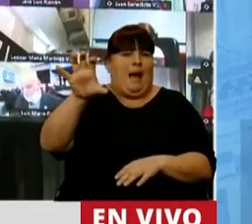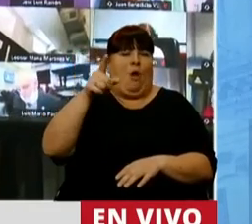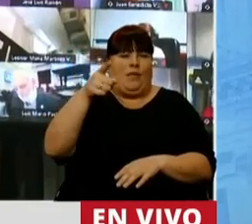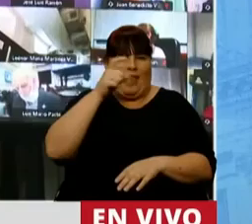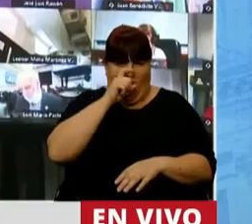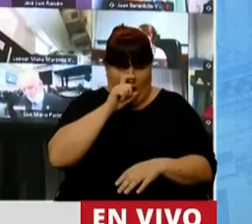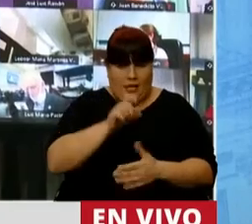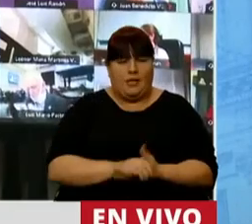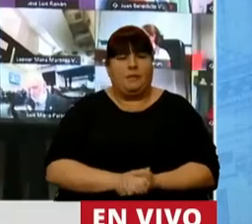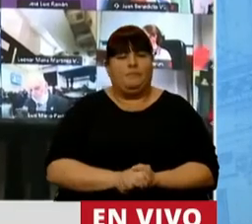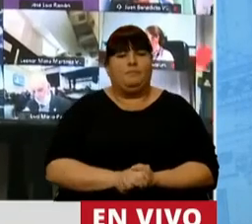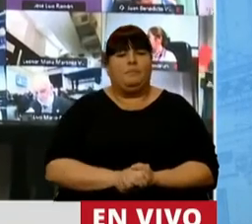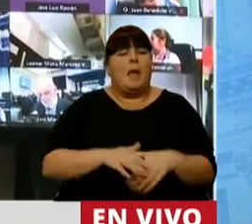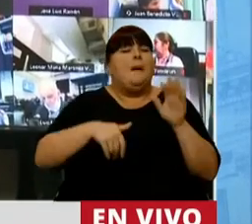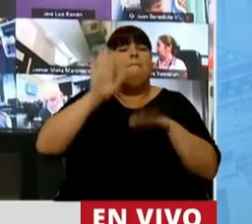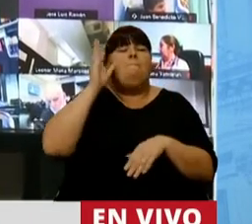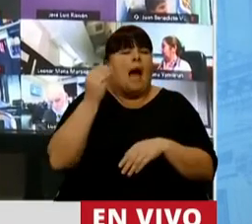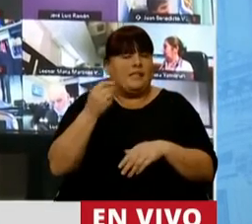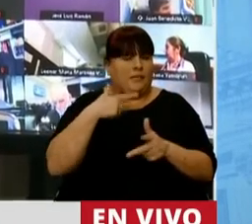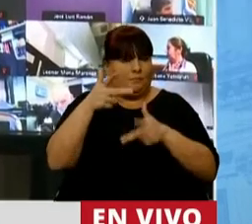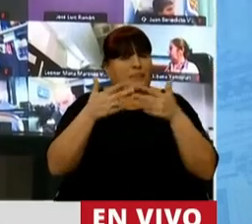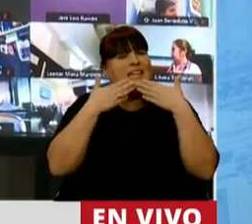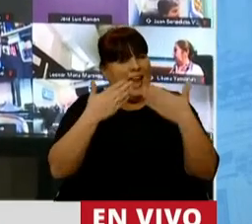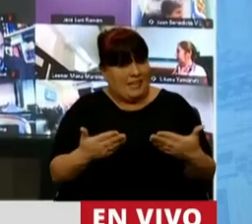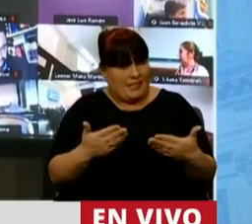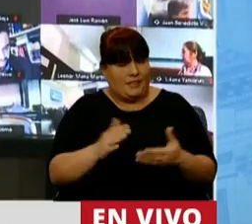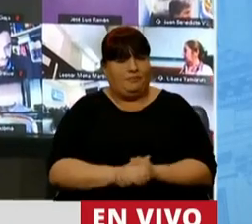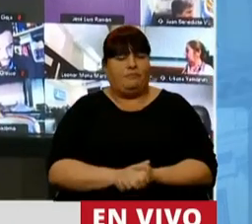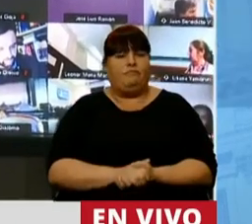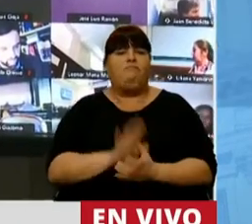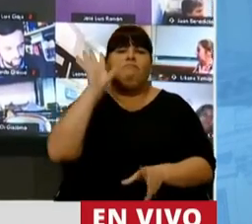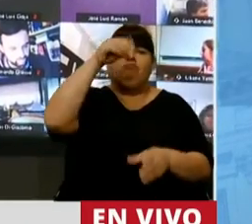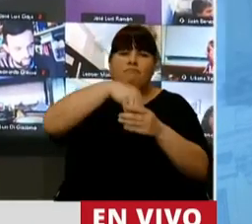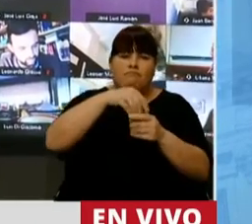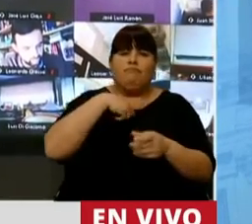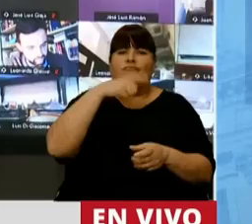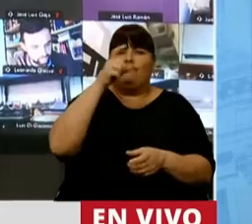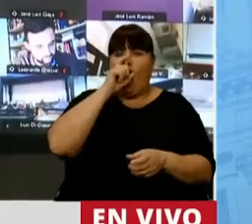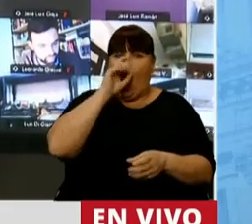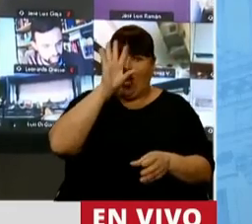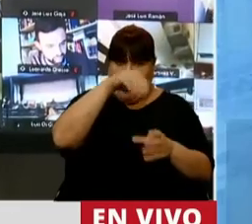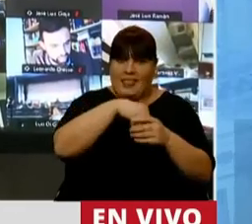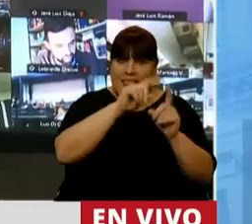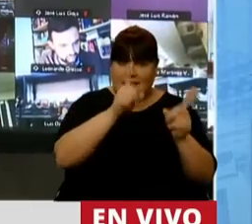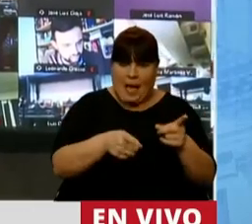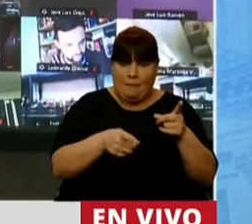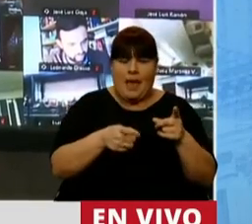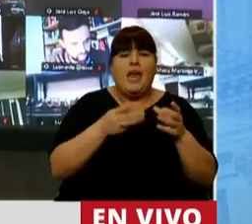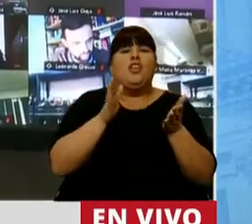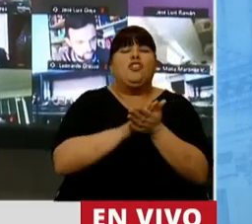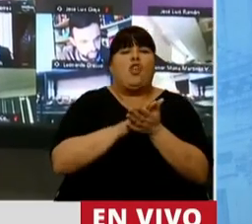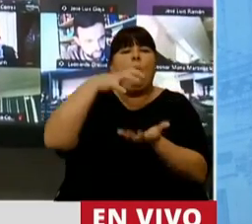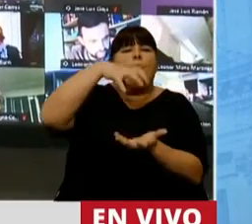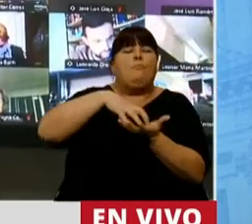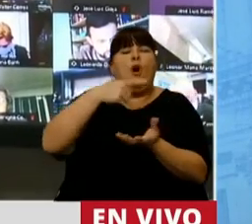provincia. En especial, presidente, quiero agradecer la inclusión de nuestra provincia al polo de